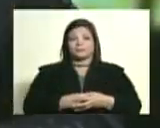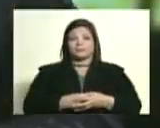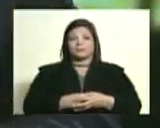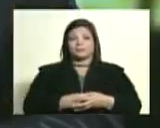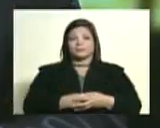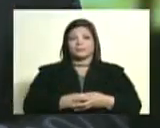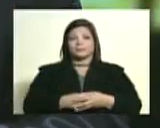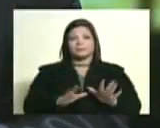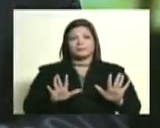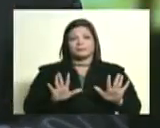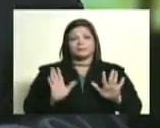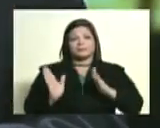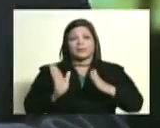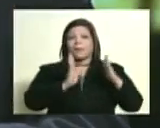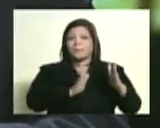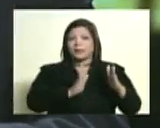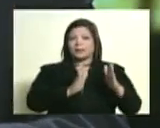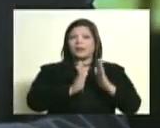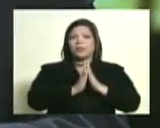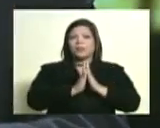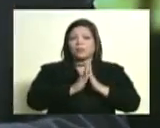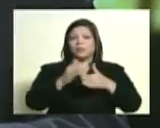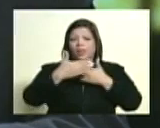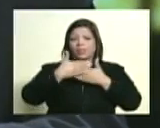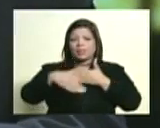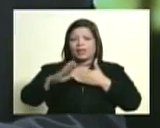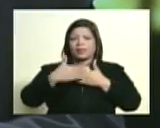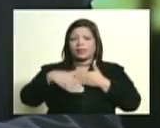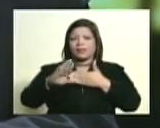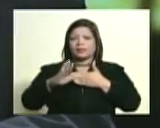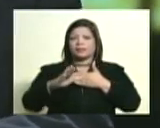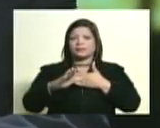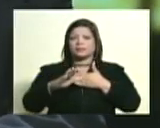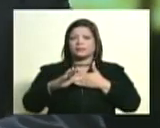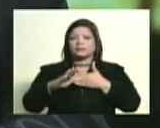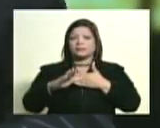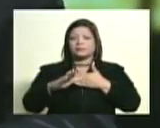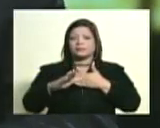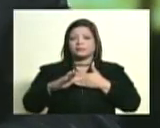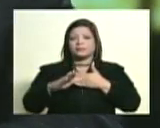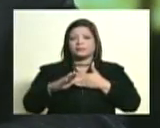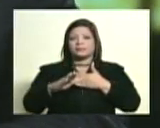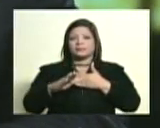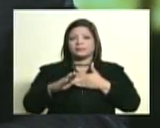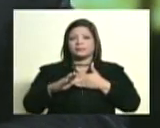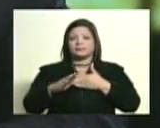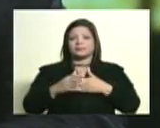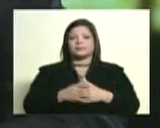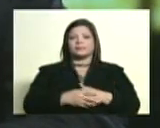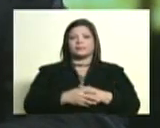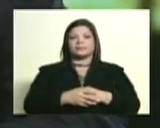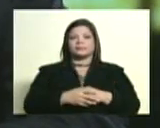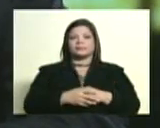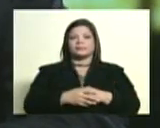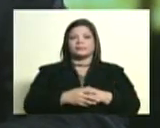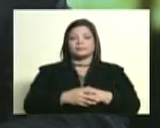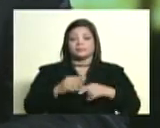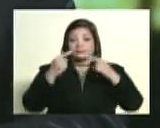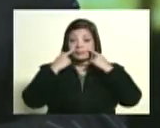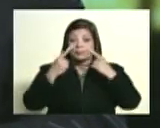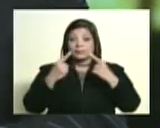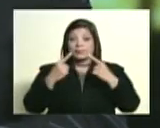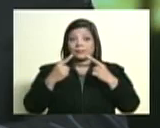bueno esa es parte del acto puedes dejarla puedes dejarla este y vemos que Padrino allí